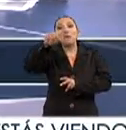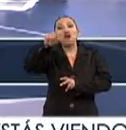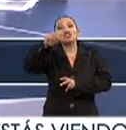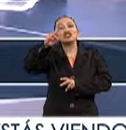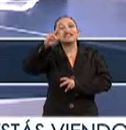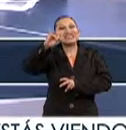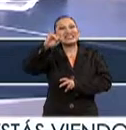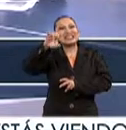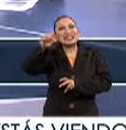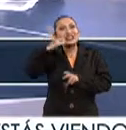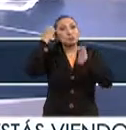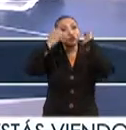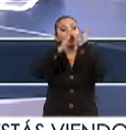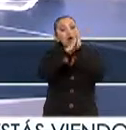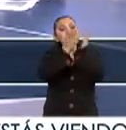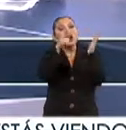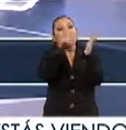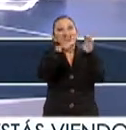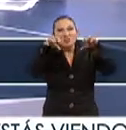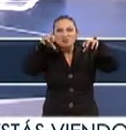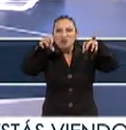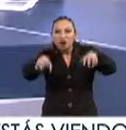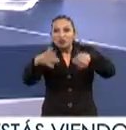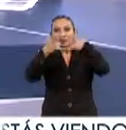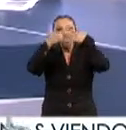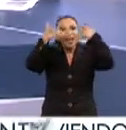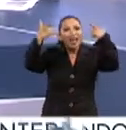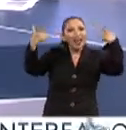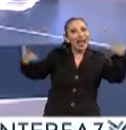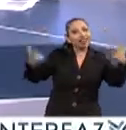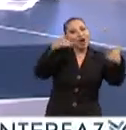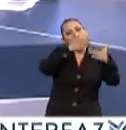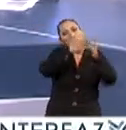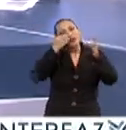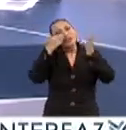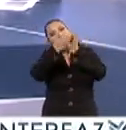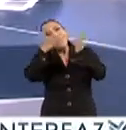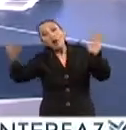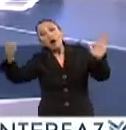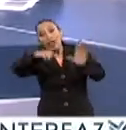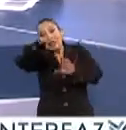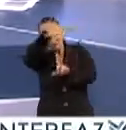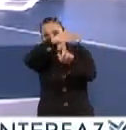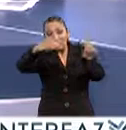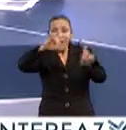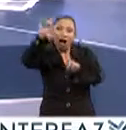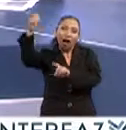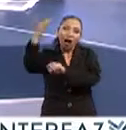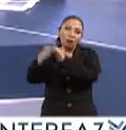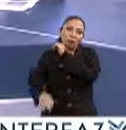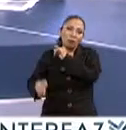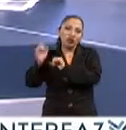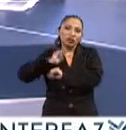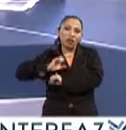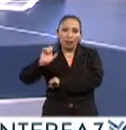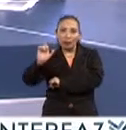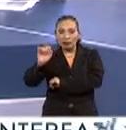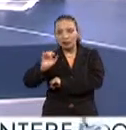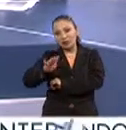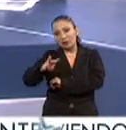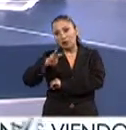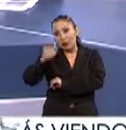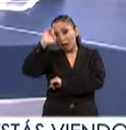una exposición de libros sobre monstruos y leyendas que abarca periodos de la época medieval hasta finales del siglo XIX en